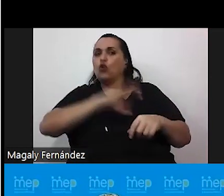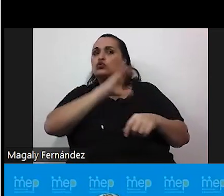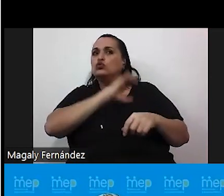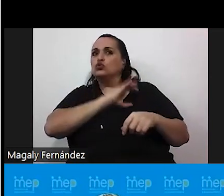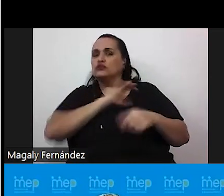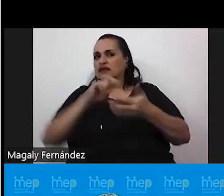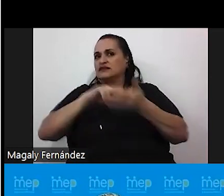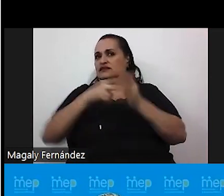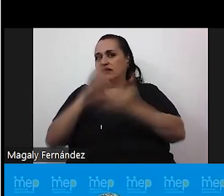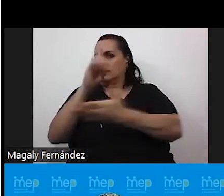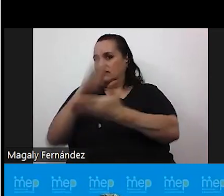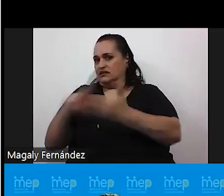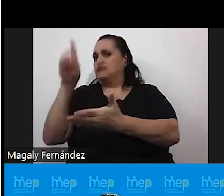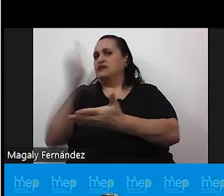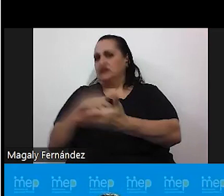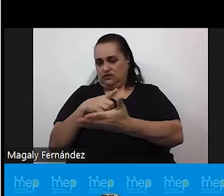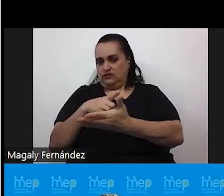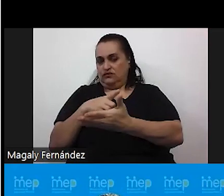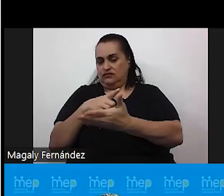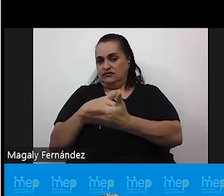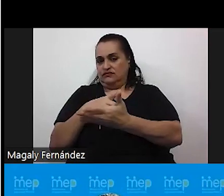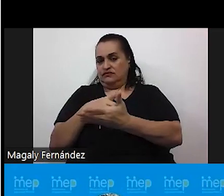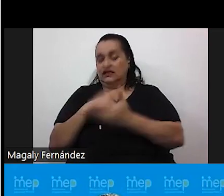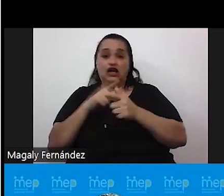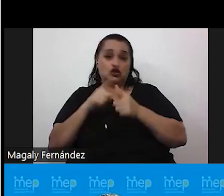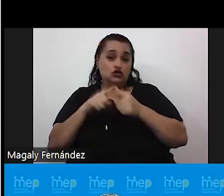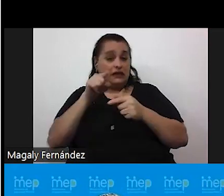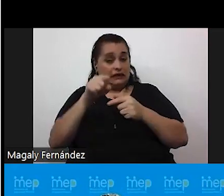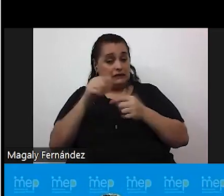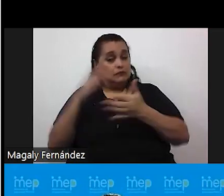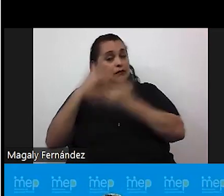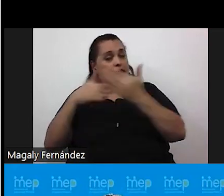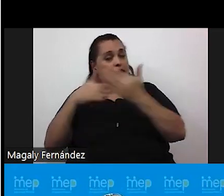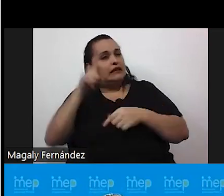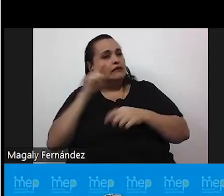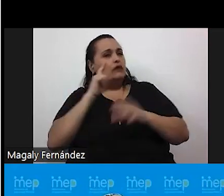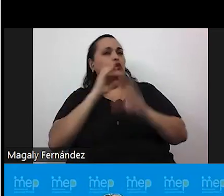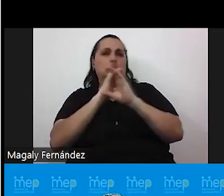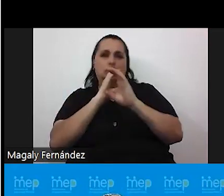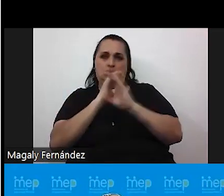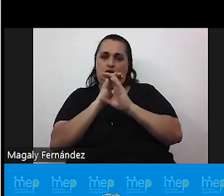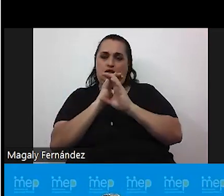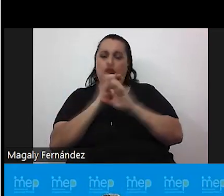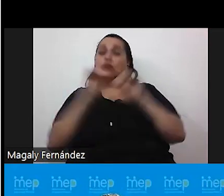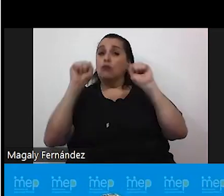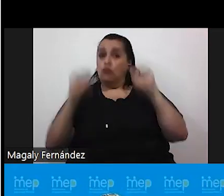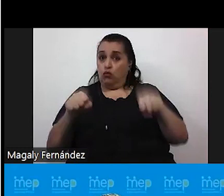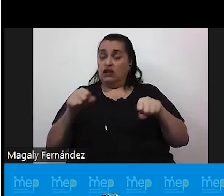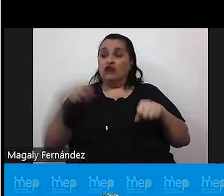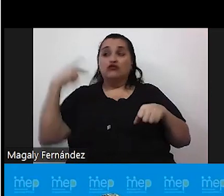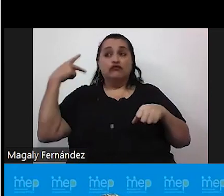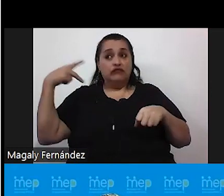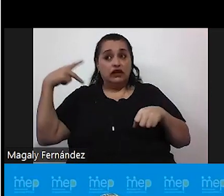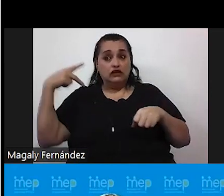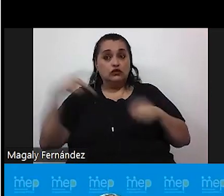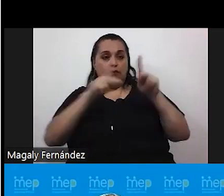discriminación y en esta parte tenemos que tener cuidado porque podríamos poner en riesgo a las personas